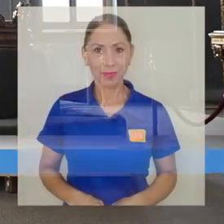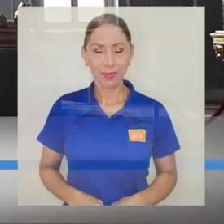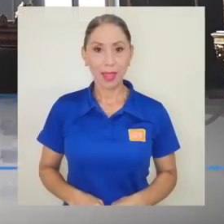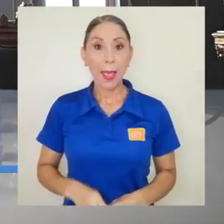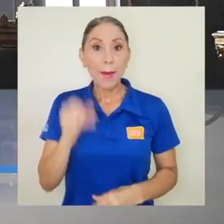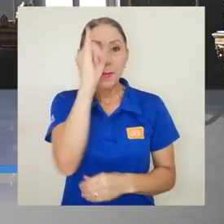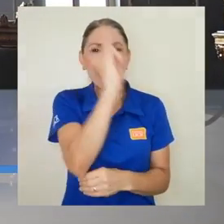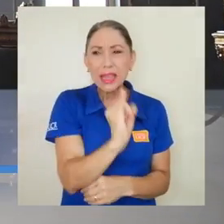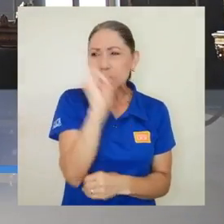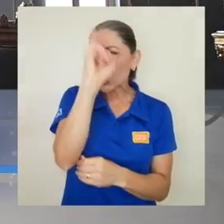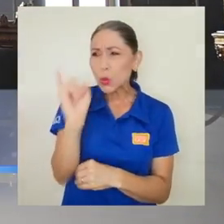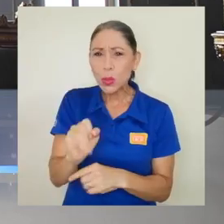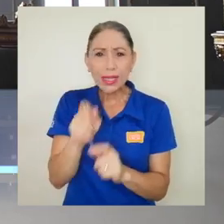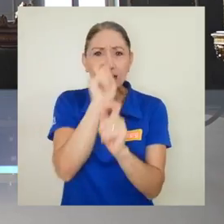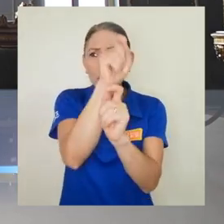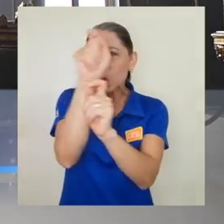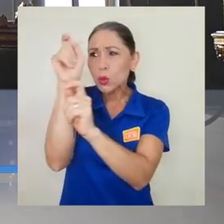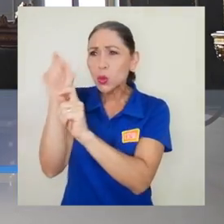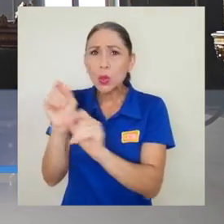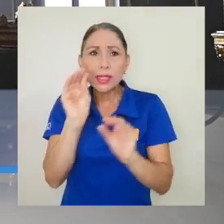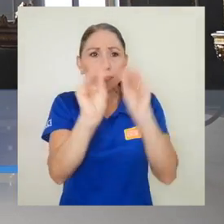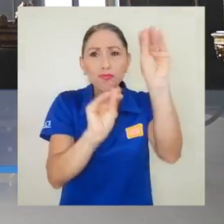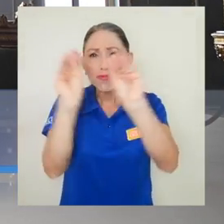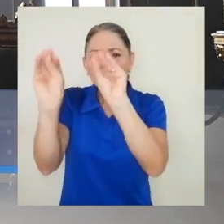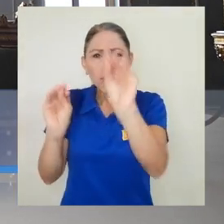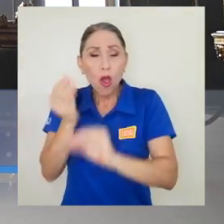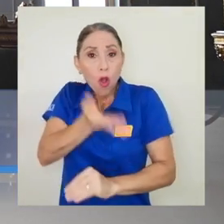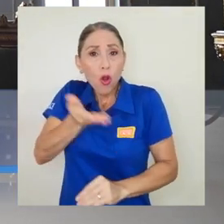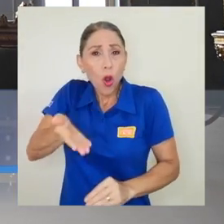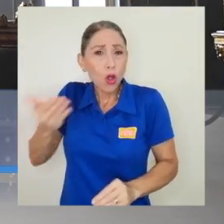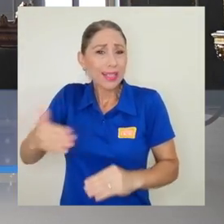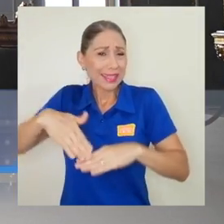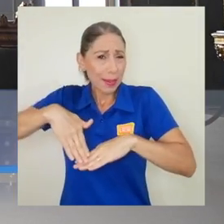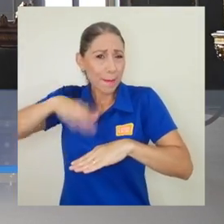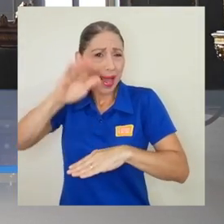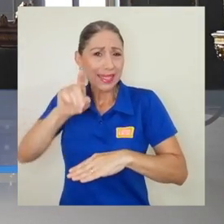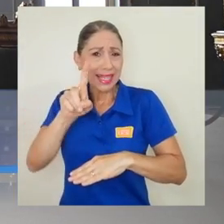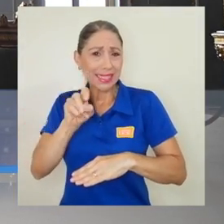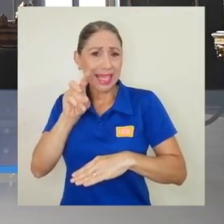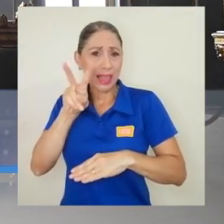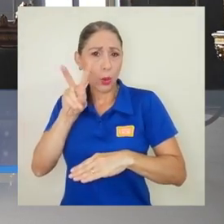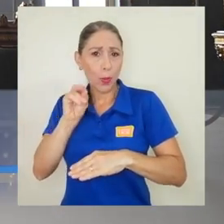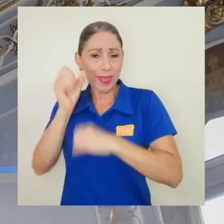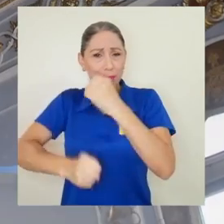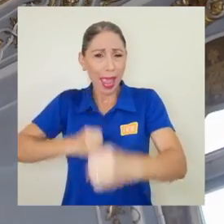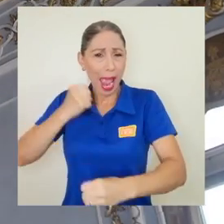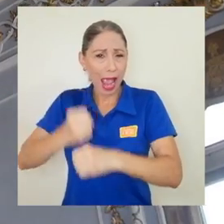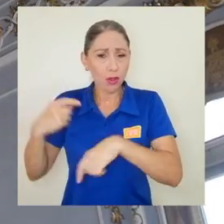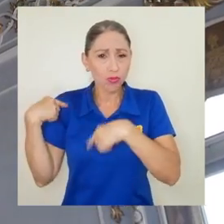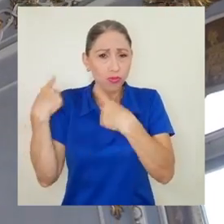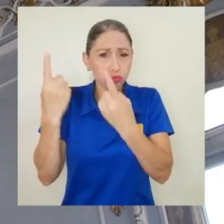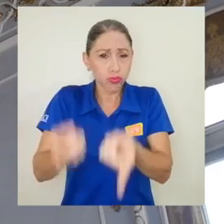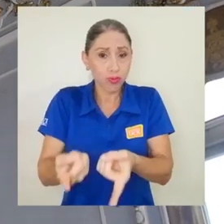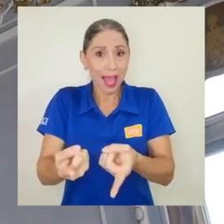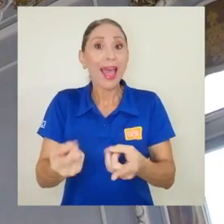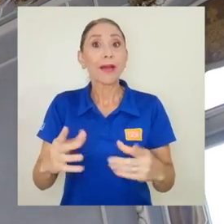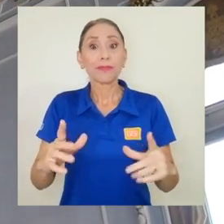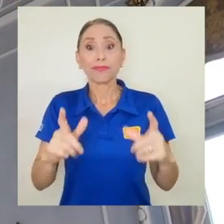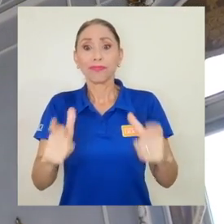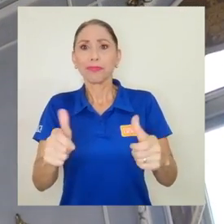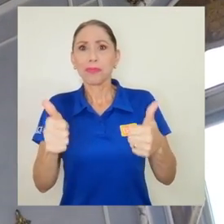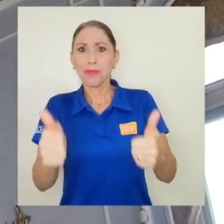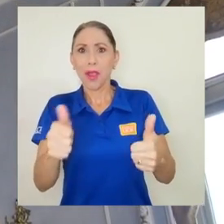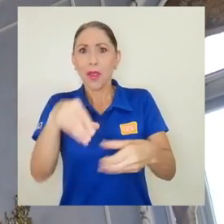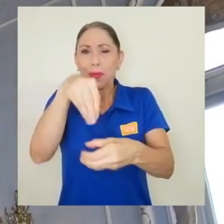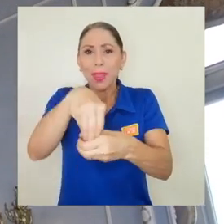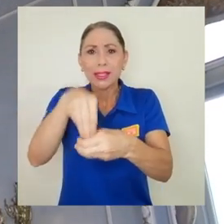Pinturas, esculturas, ornamentos y decoraciones que tienen más de 120 años de existencia conforman los tesoros del Teatro